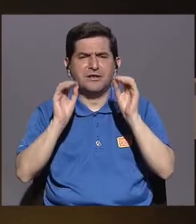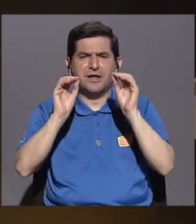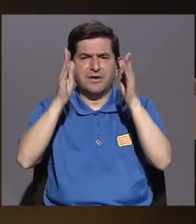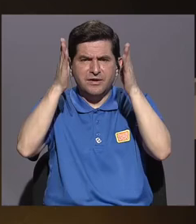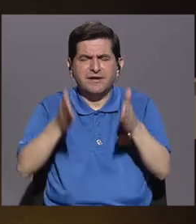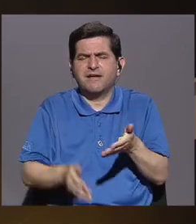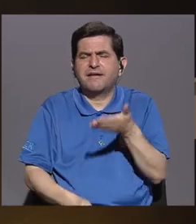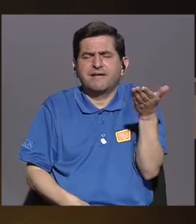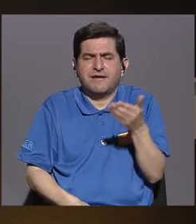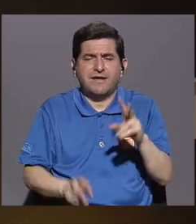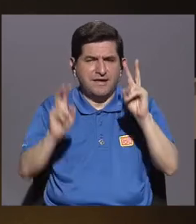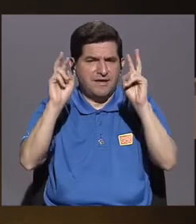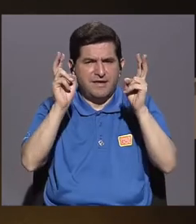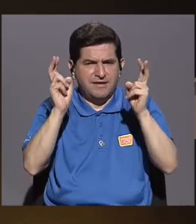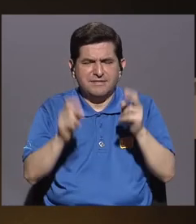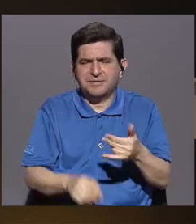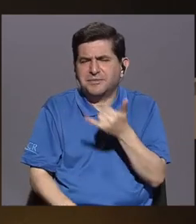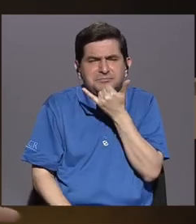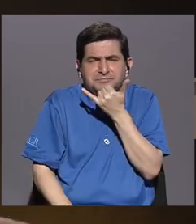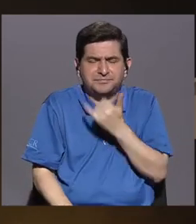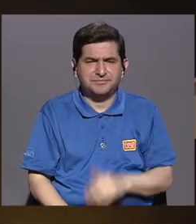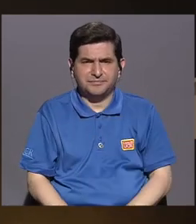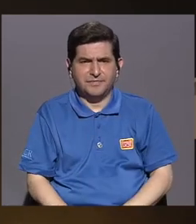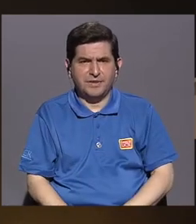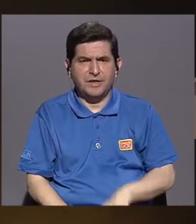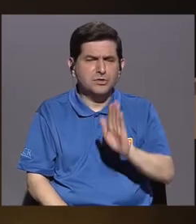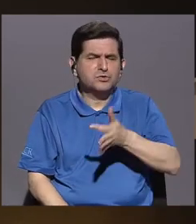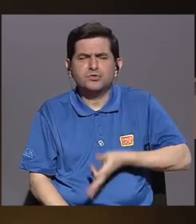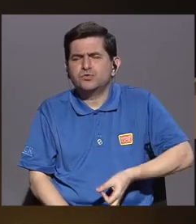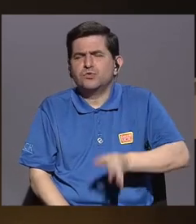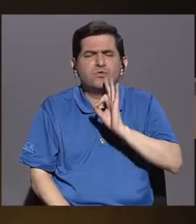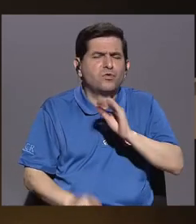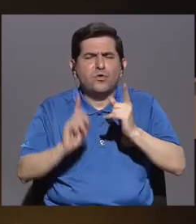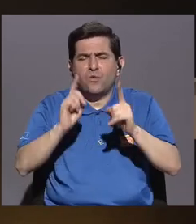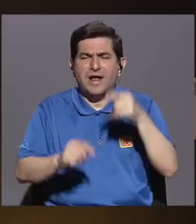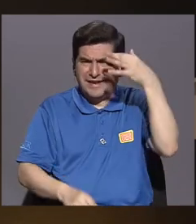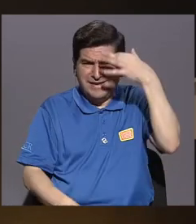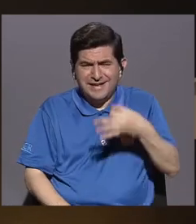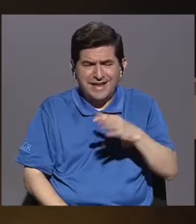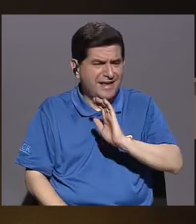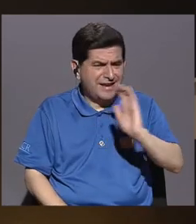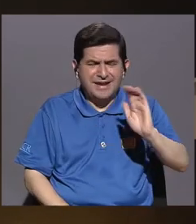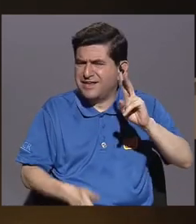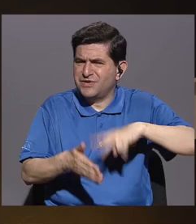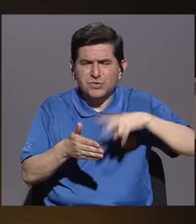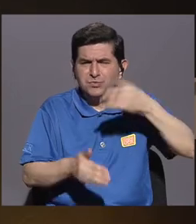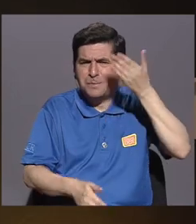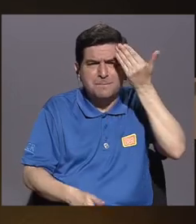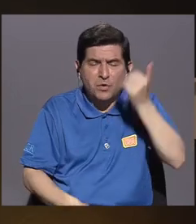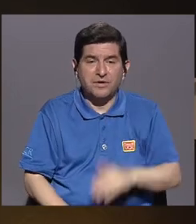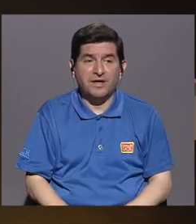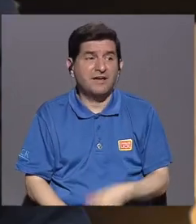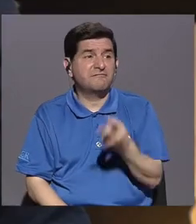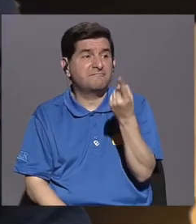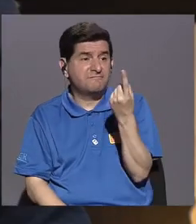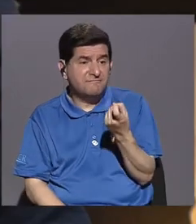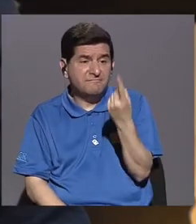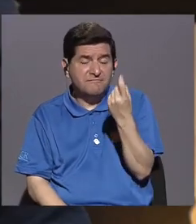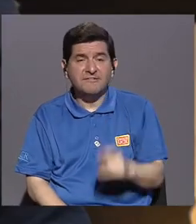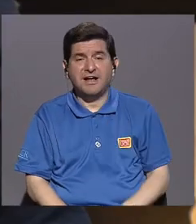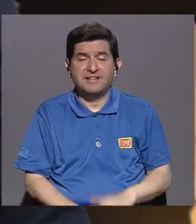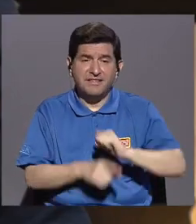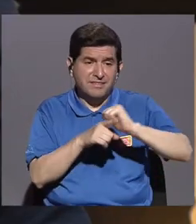maestros respecto a estos temas? ¿Cuáles son sus frustraciones? ¿Por qué creen ellos que los niños no lean? La falta de